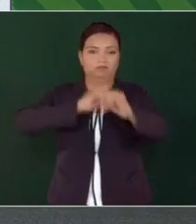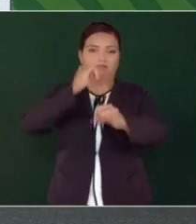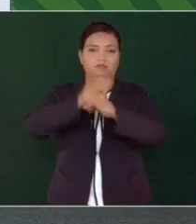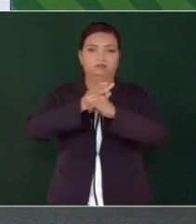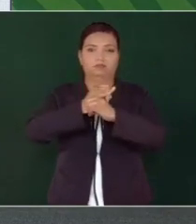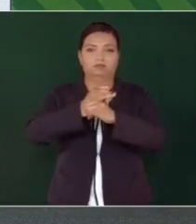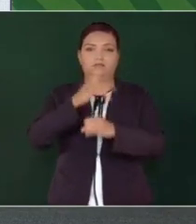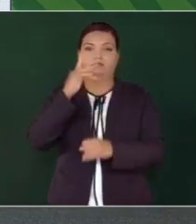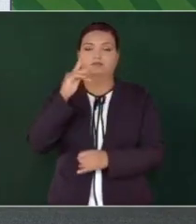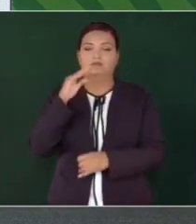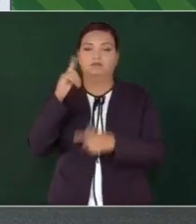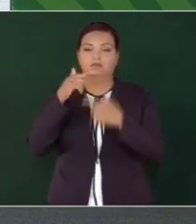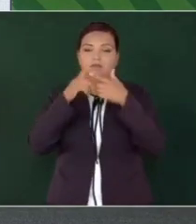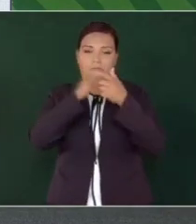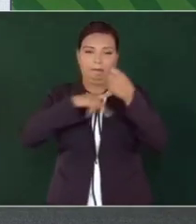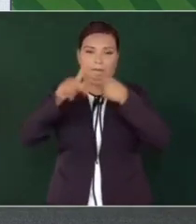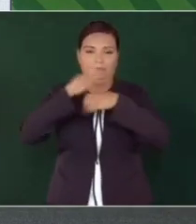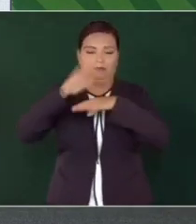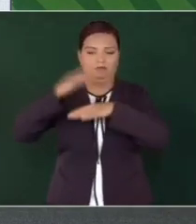de potencias,